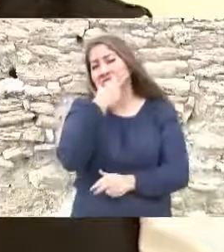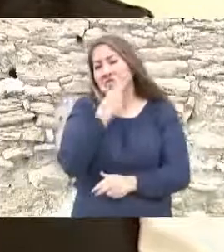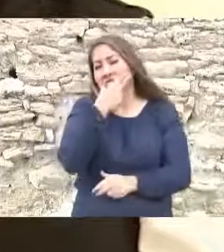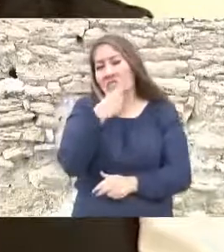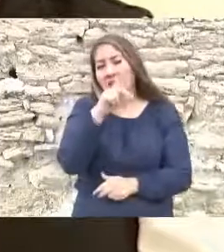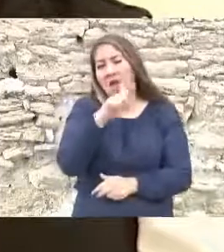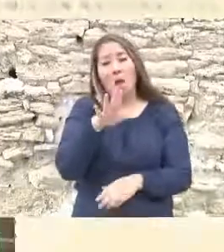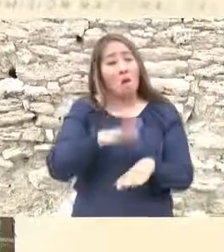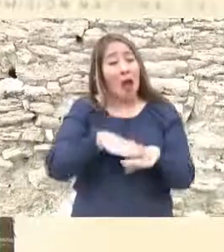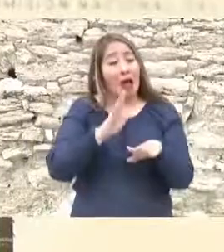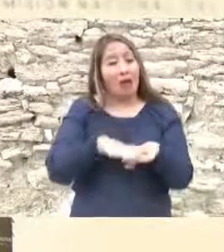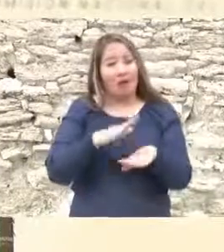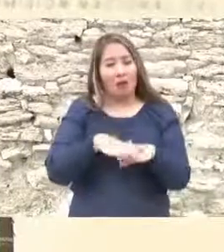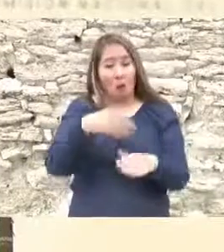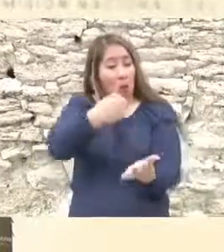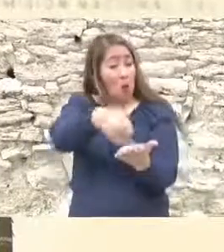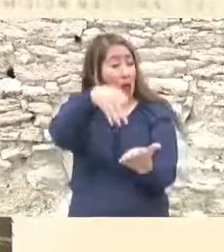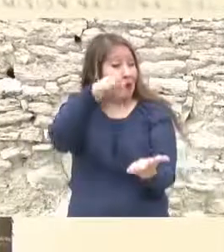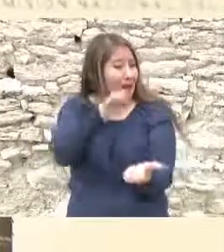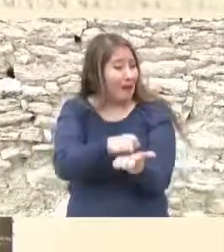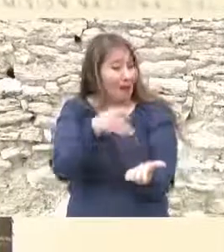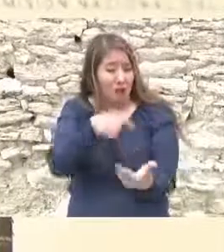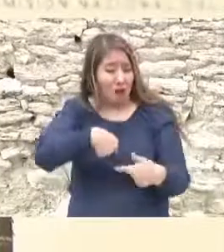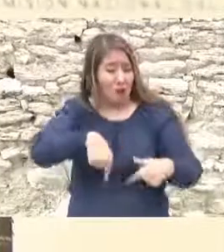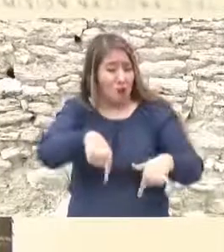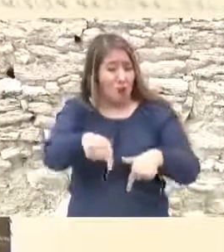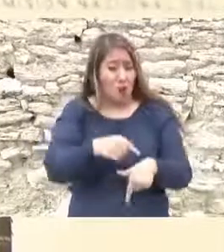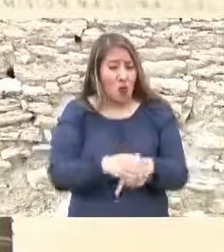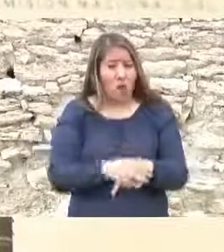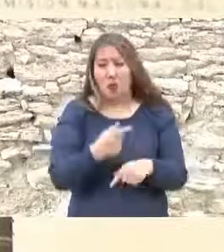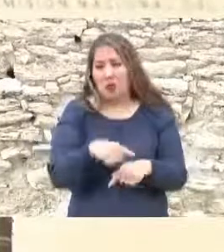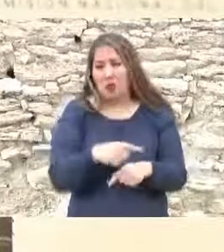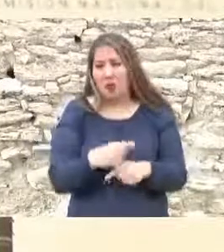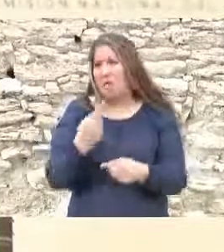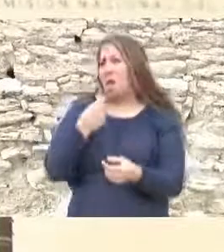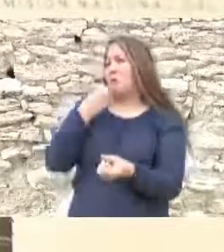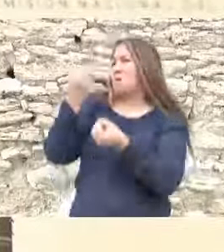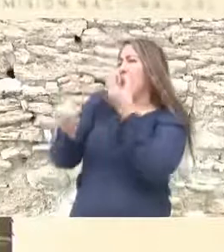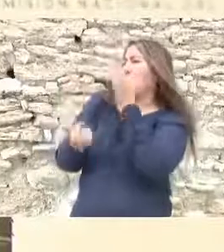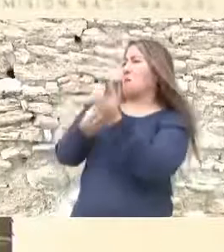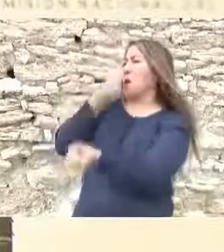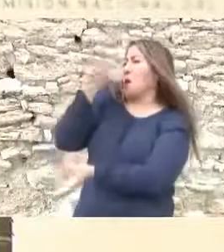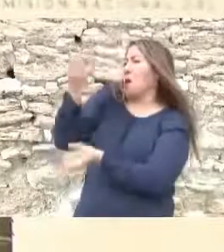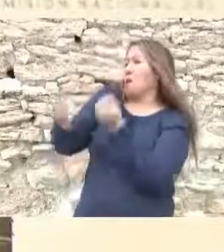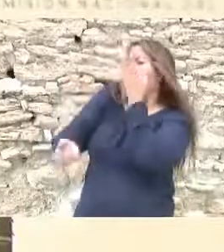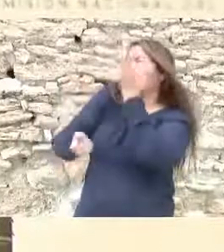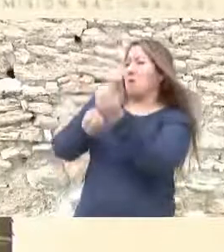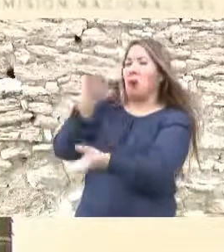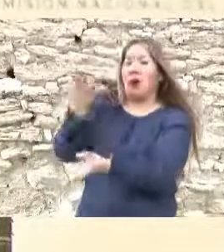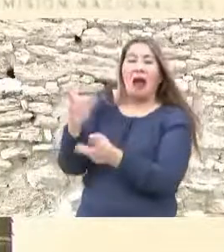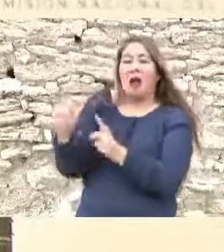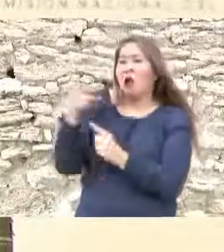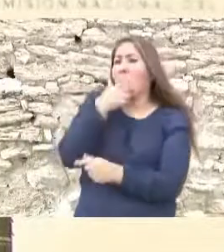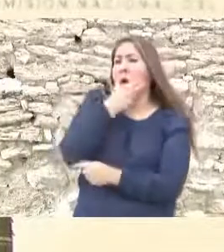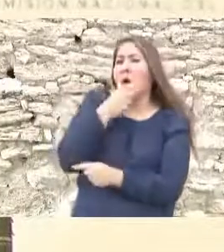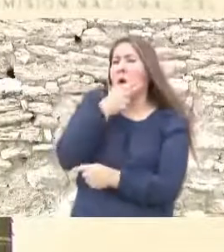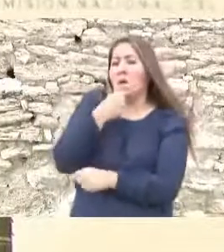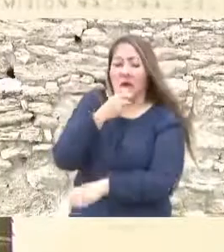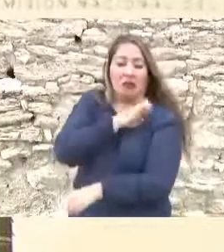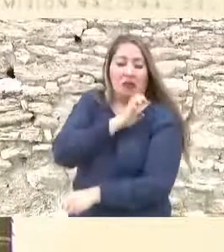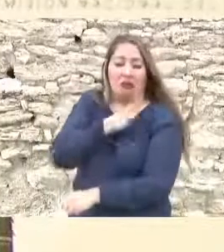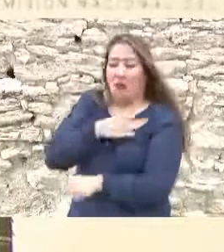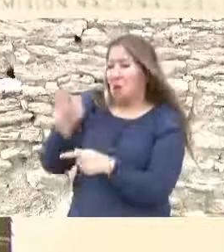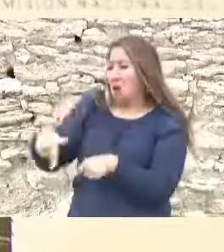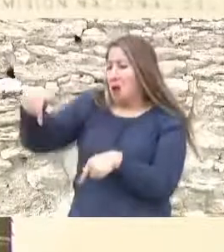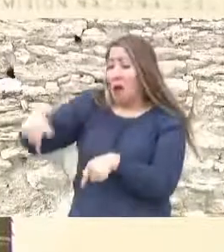eran más patriotas que los hombres, insultaban a los blandos, escupían a los timoratos, su tesón